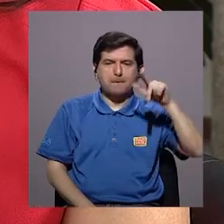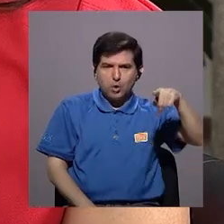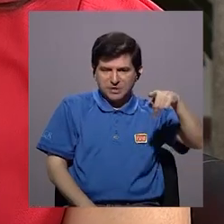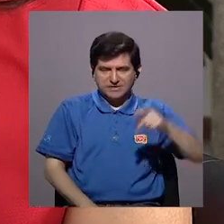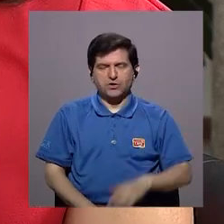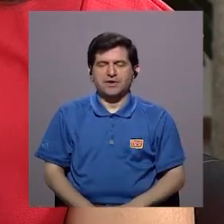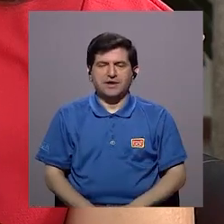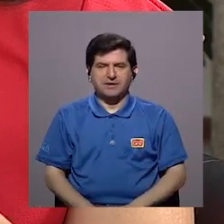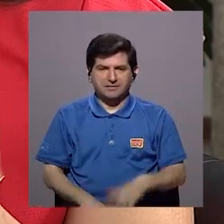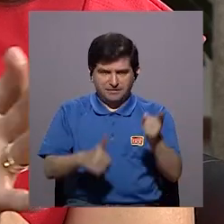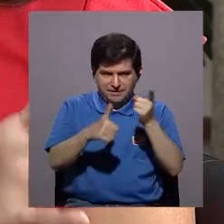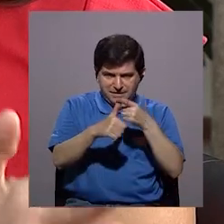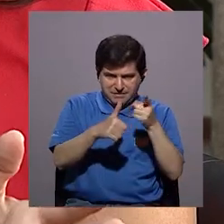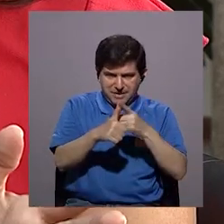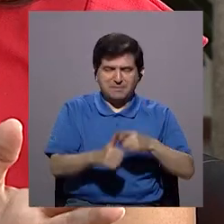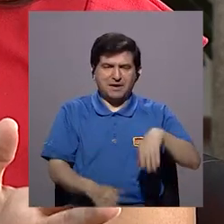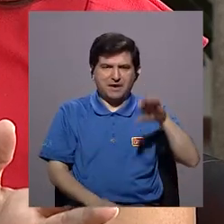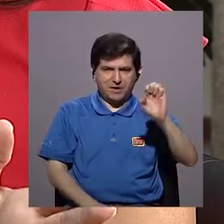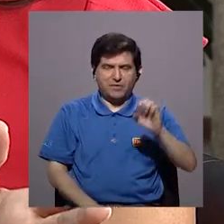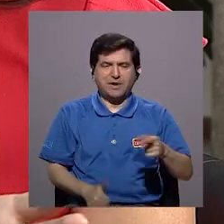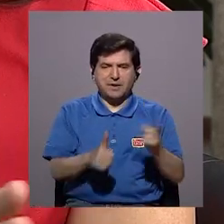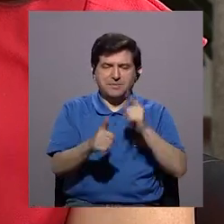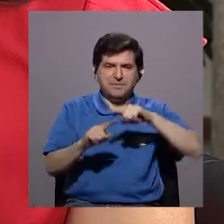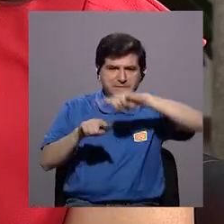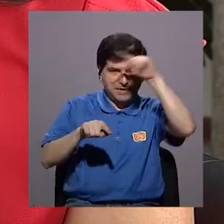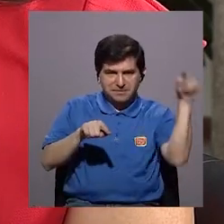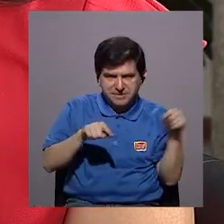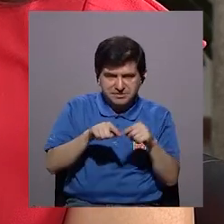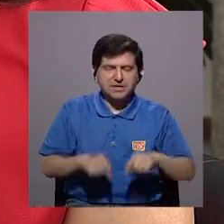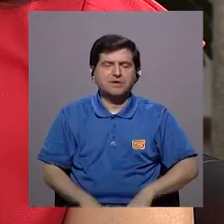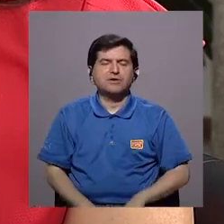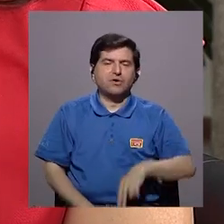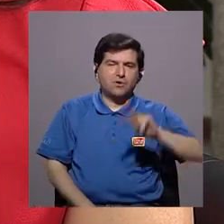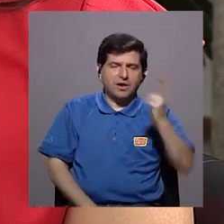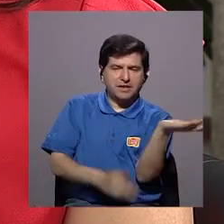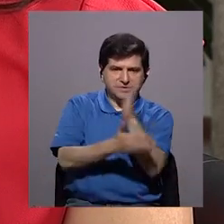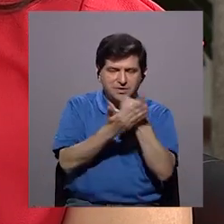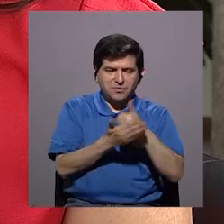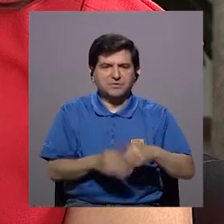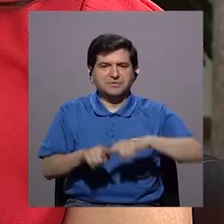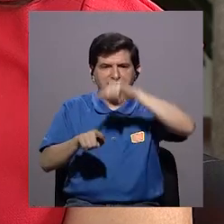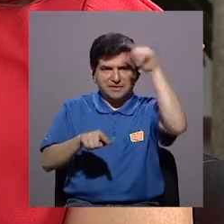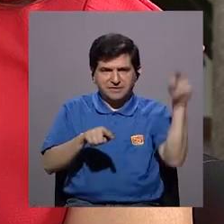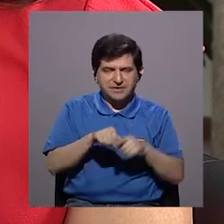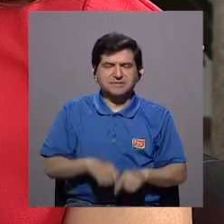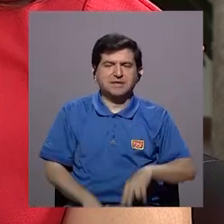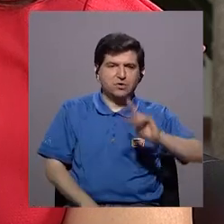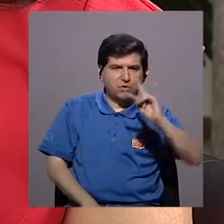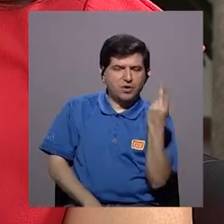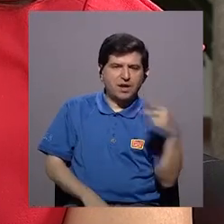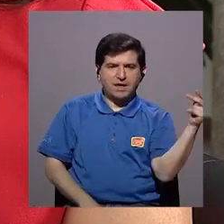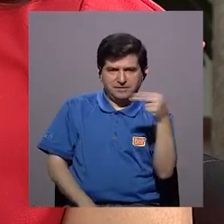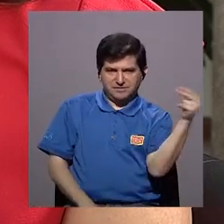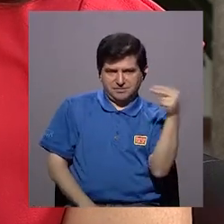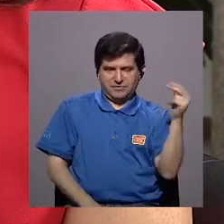progesterona. El estrógeno está en la primera parte del ciclo y la progesterona en la segunda parte del ciclo menstrual.